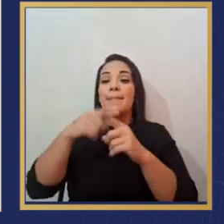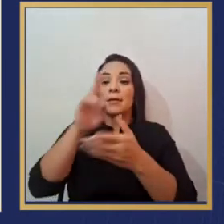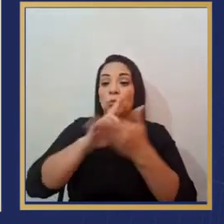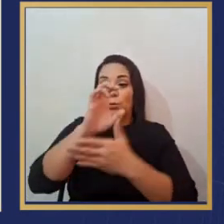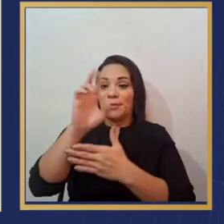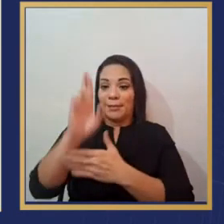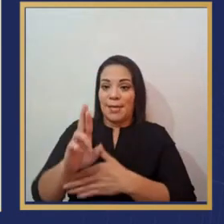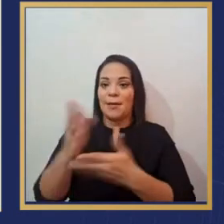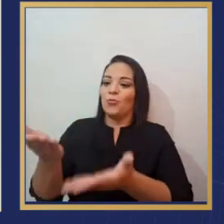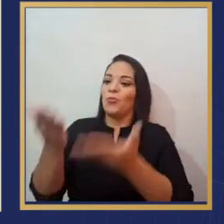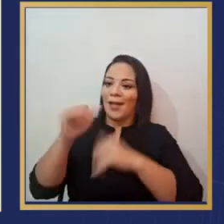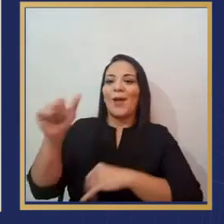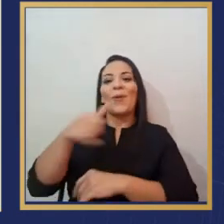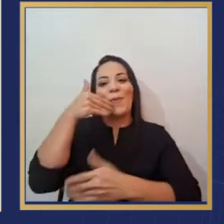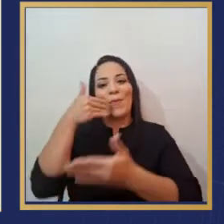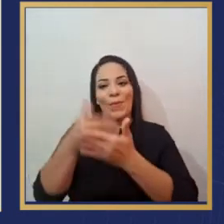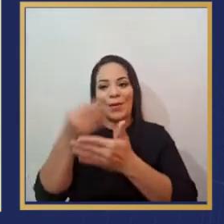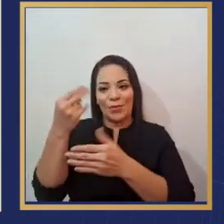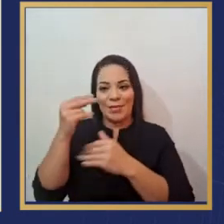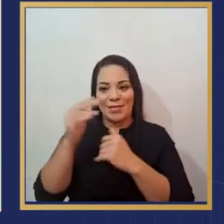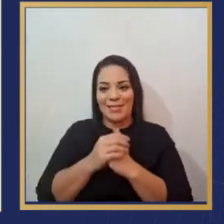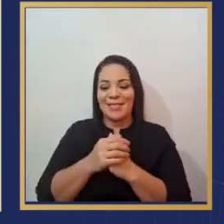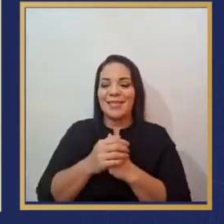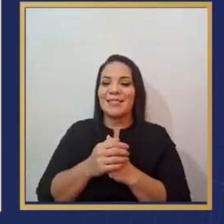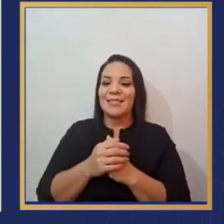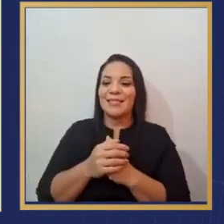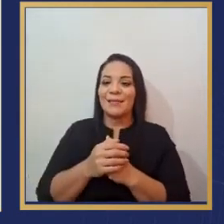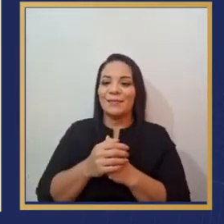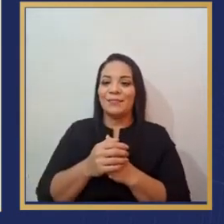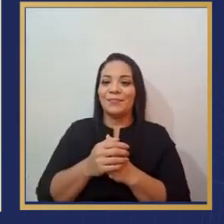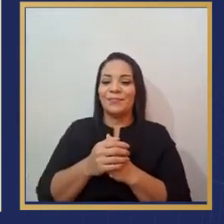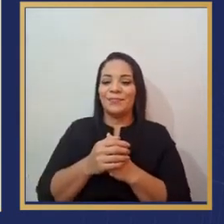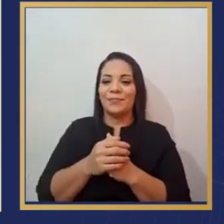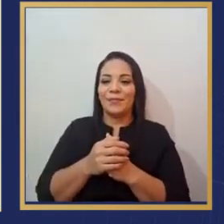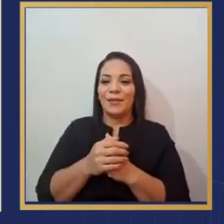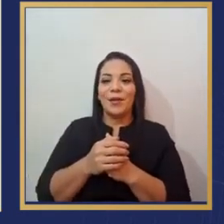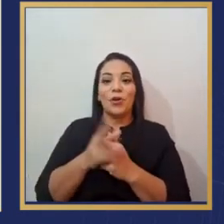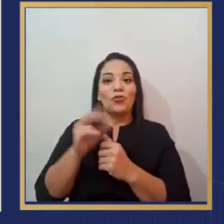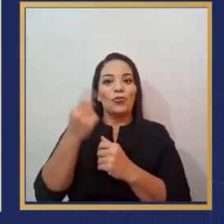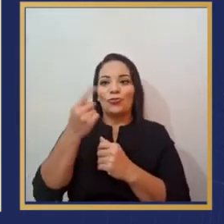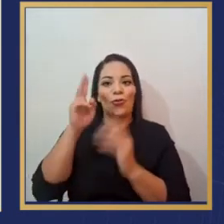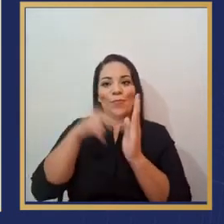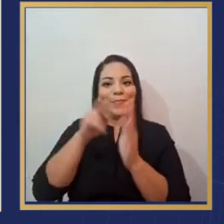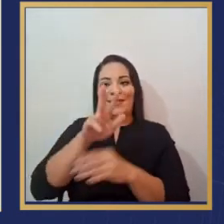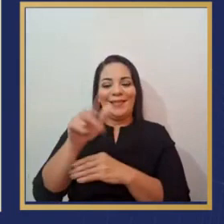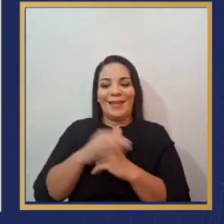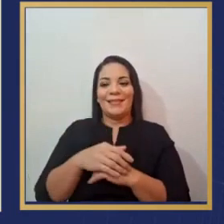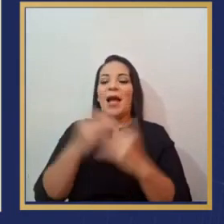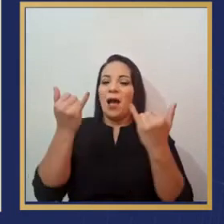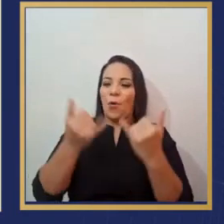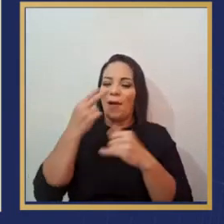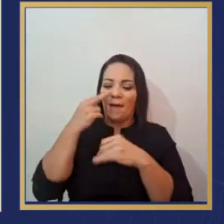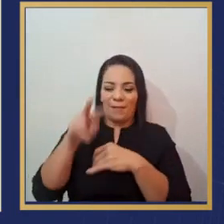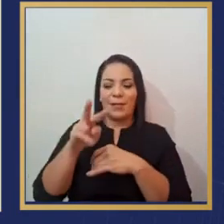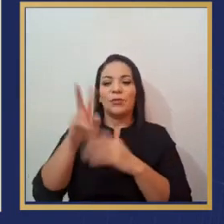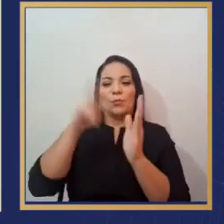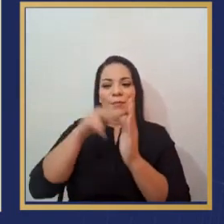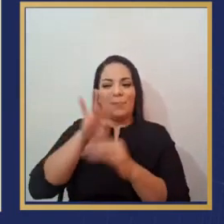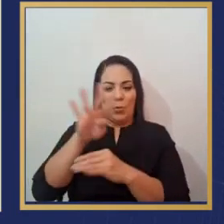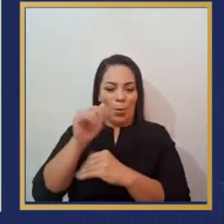otra buena noticia, ya no viendo para el retrovisor 2023, sino viendo 2024,